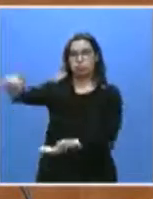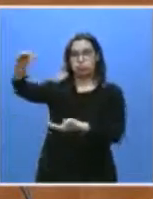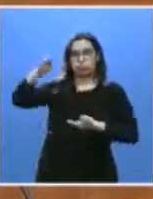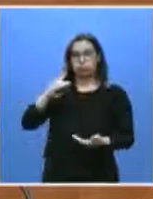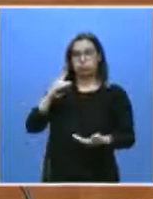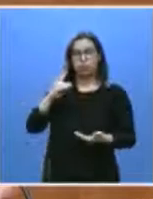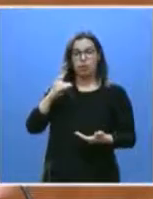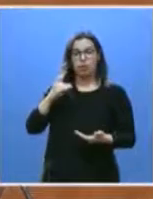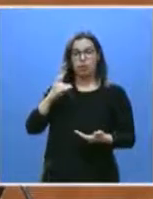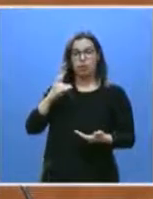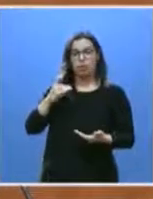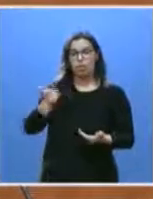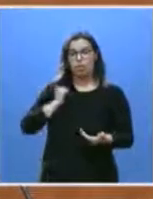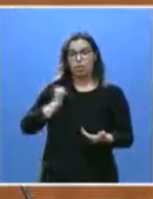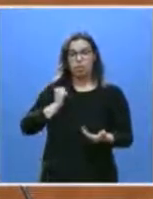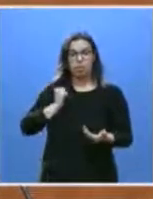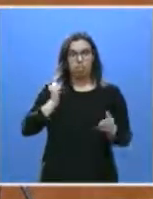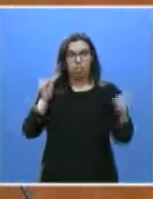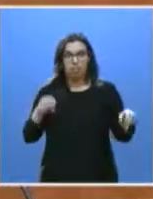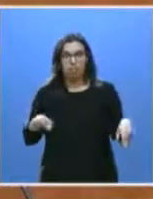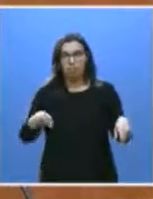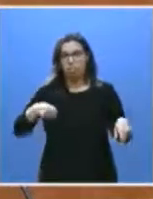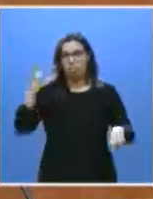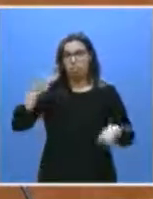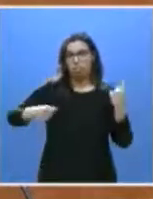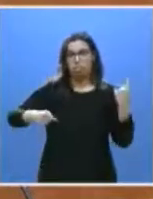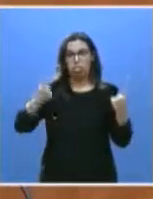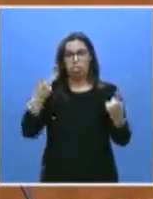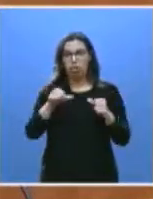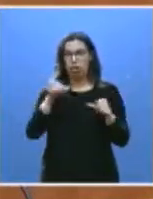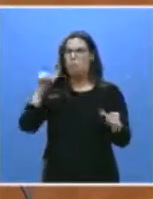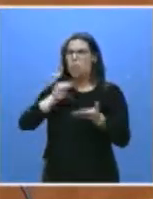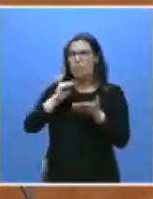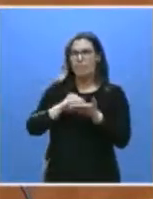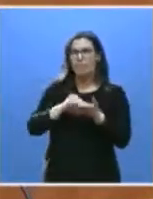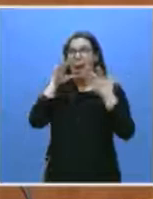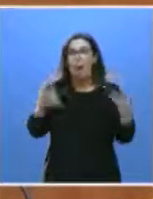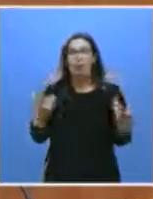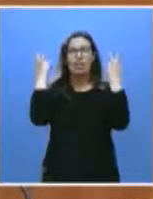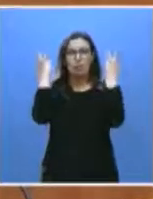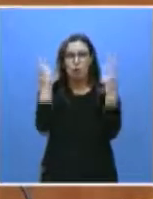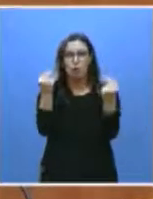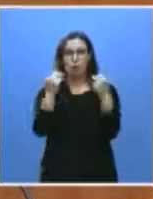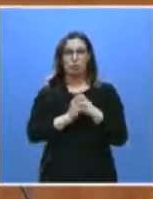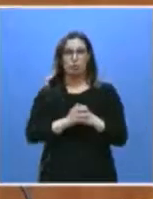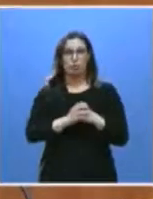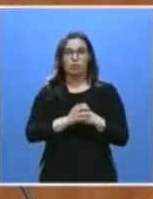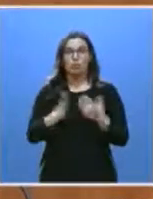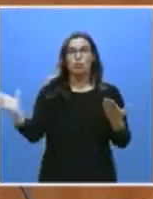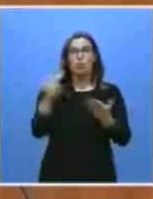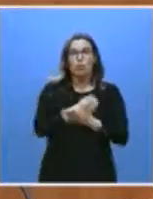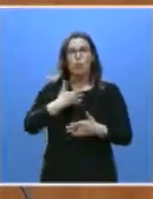desaprovechados, que son malgastados. Pero esta vez no. Ahora no. No. Entre todos seremos capaces de